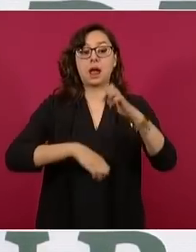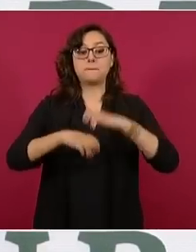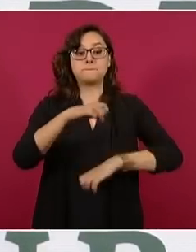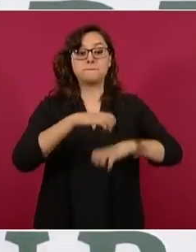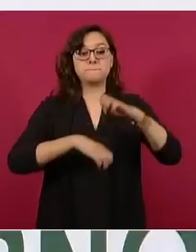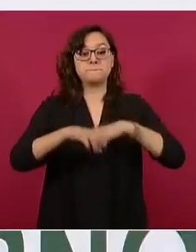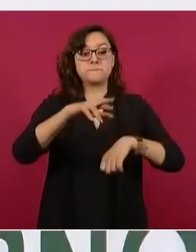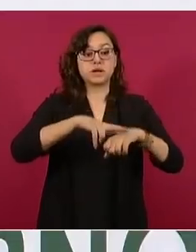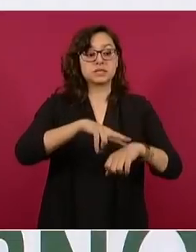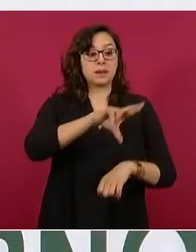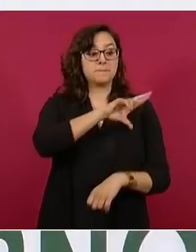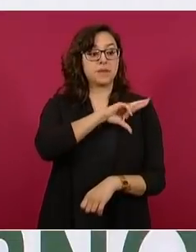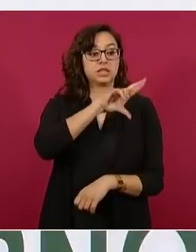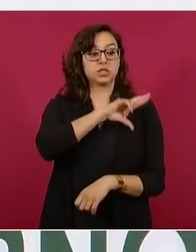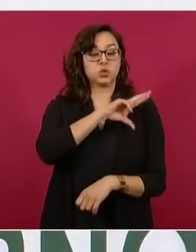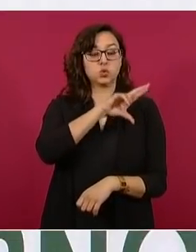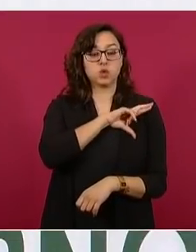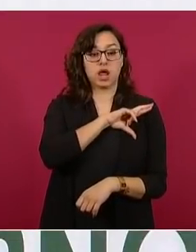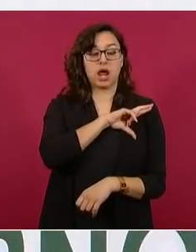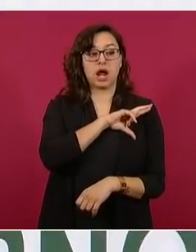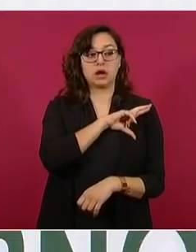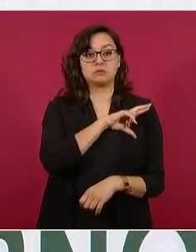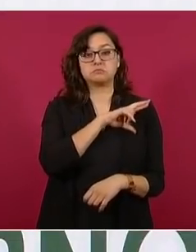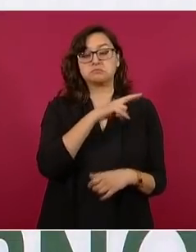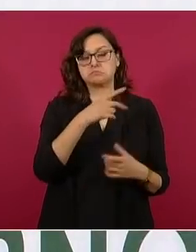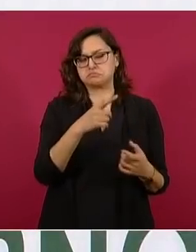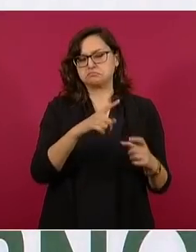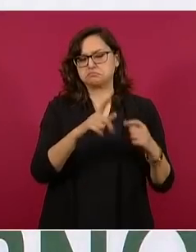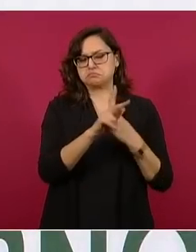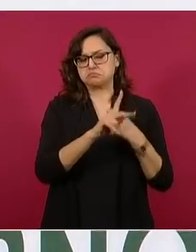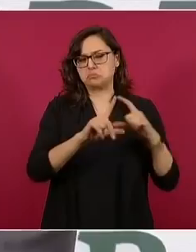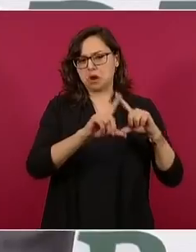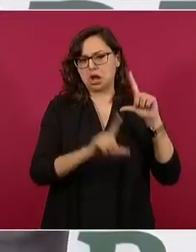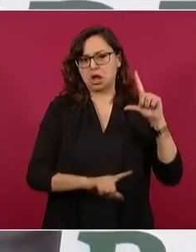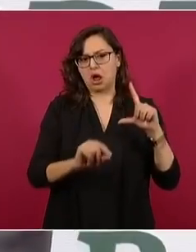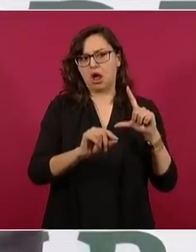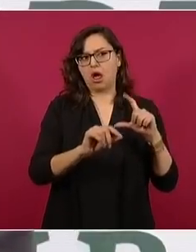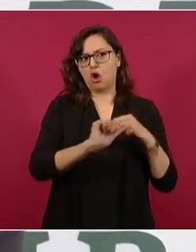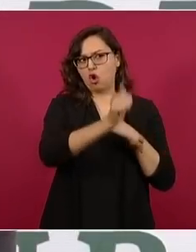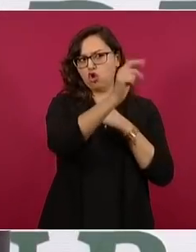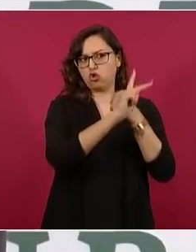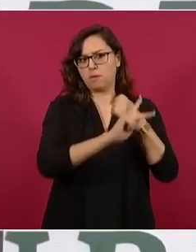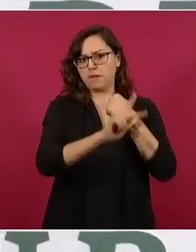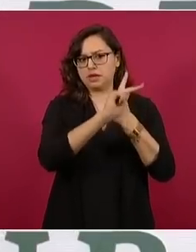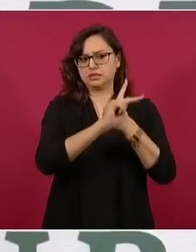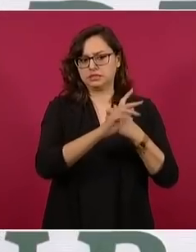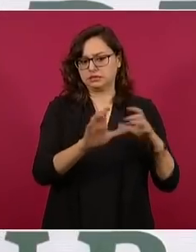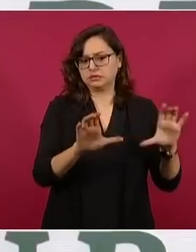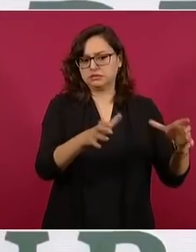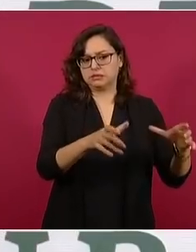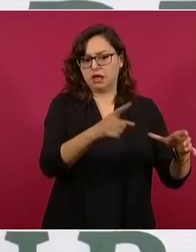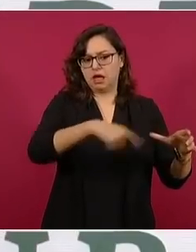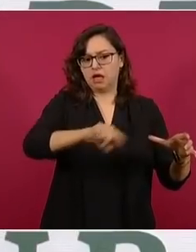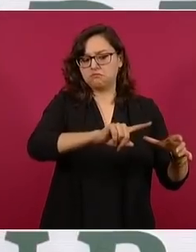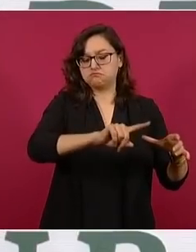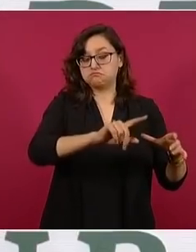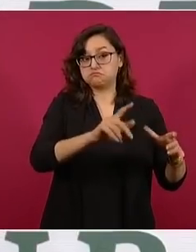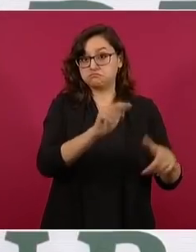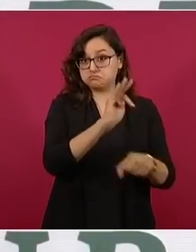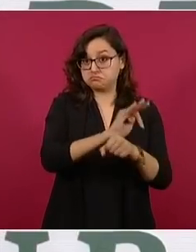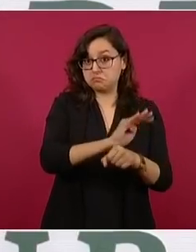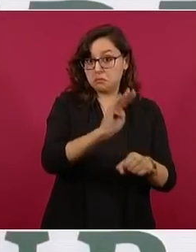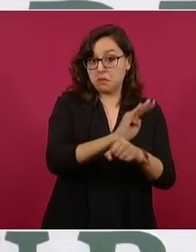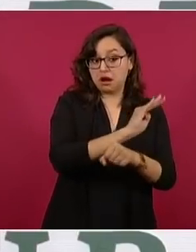nacionales y fundamentalmente extranjeras o si optan en los hechos